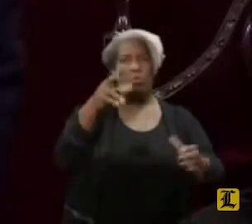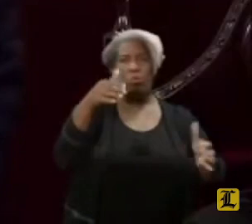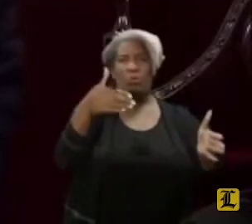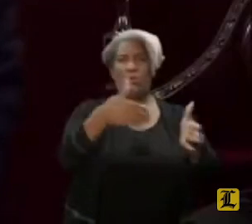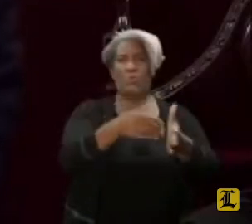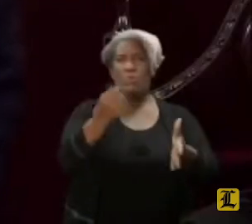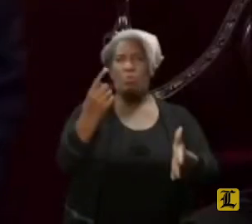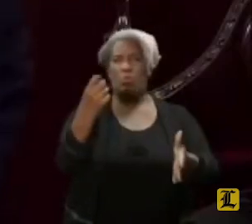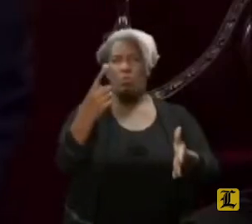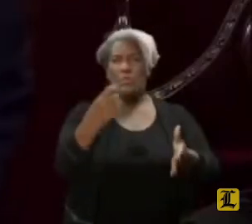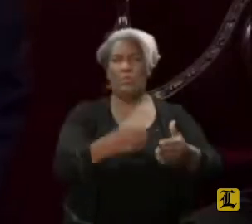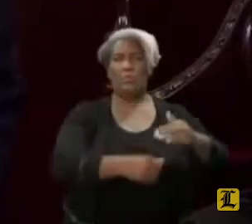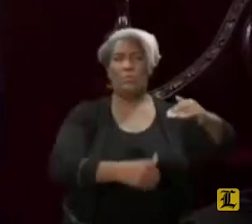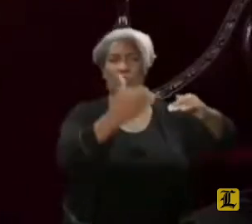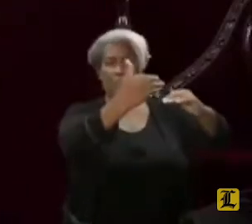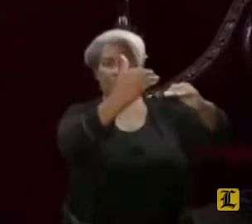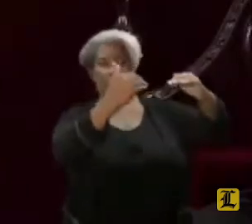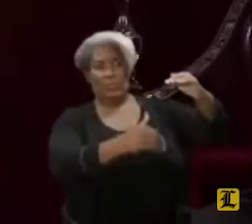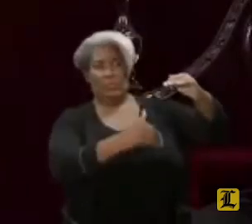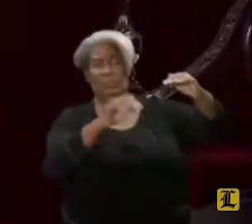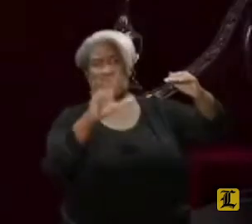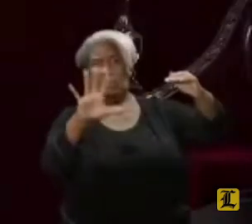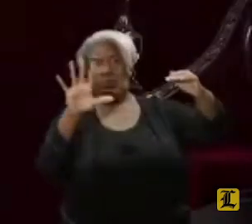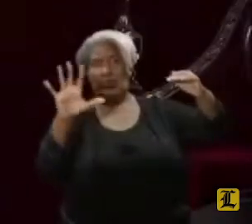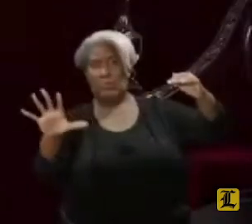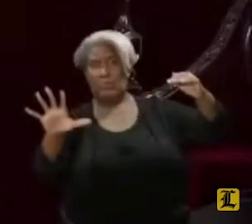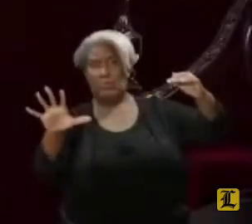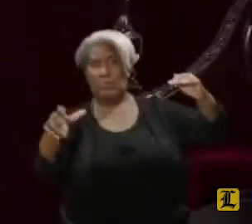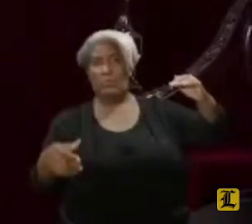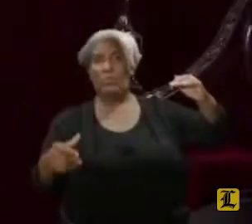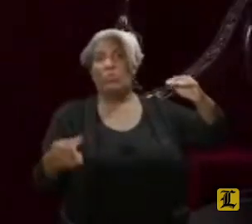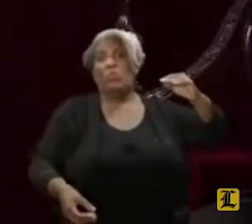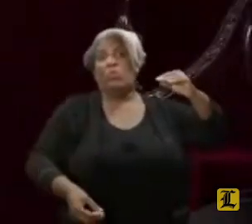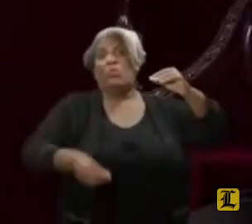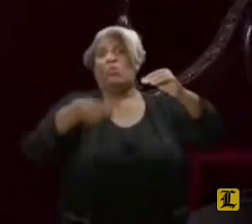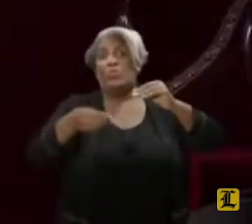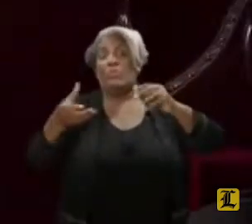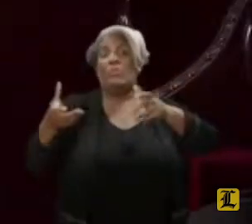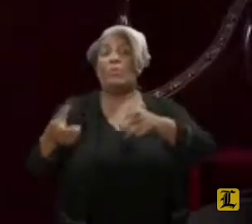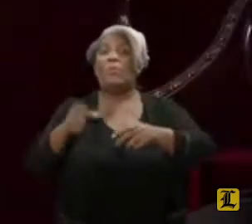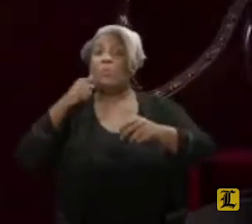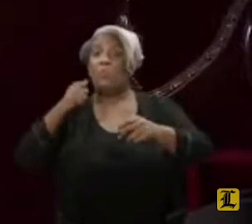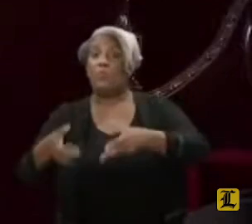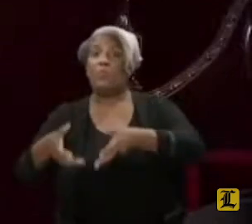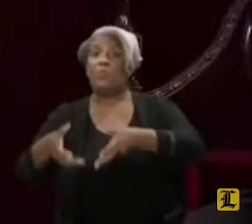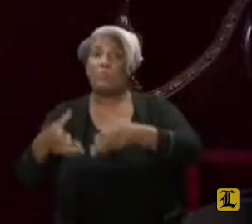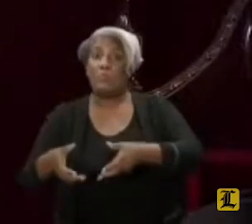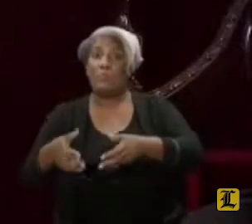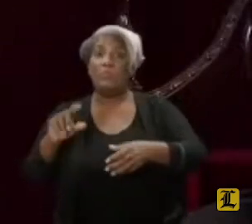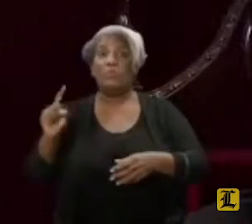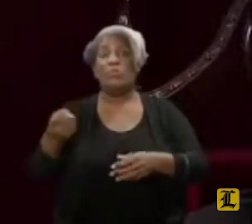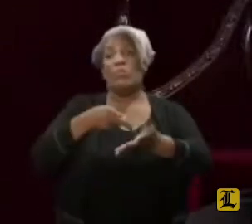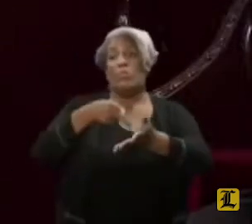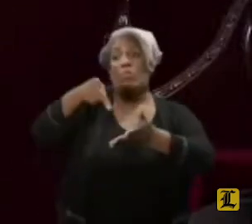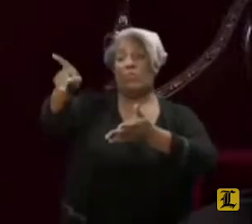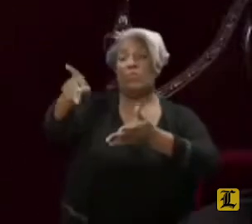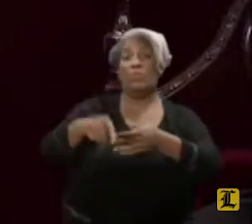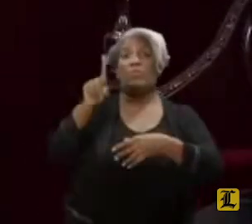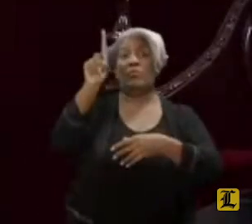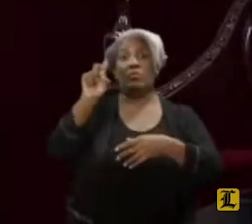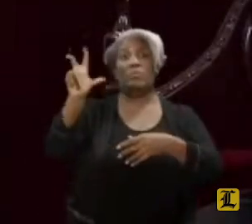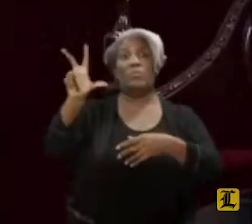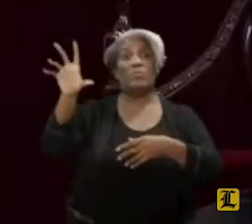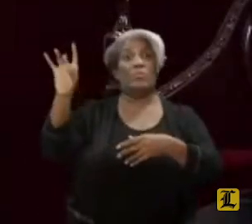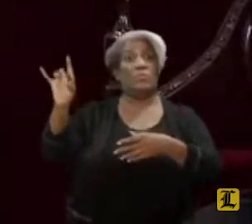pesos de salario, dividido entre $55 la libra del pollo de la época, solo pudiesen comprar 138